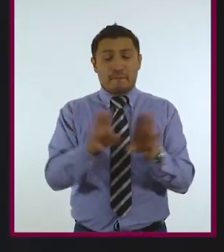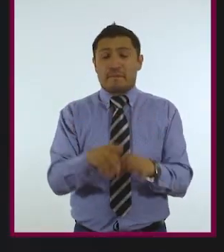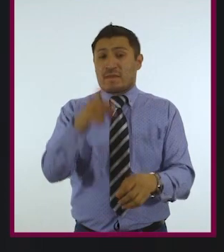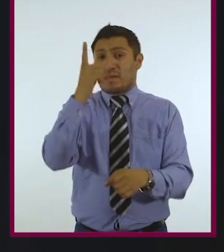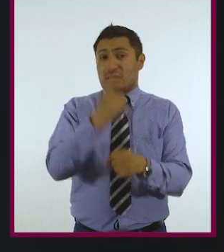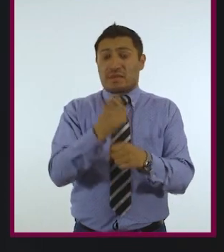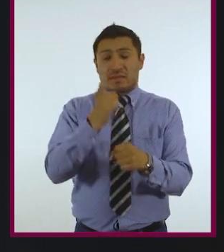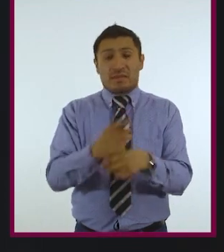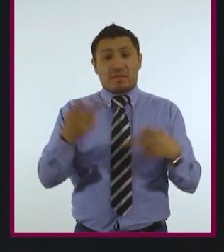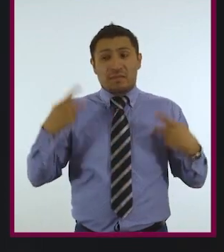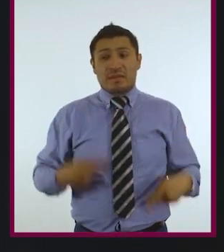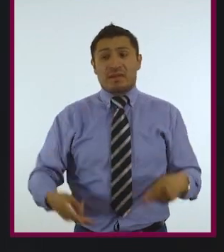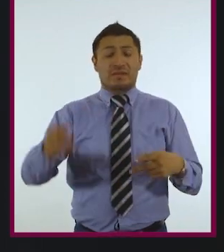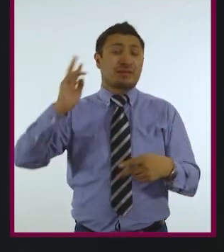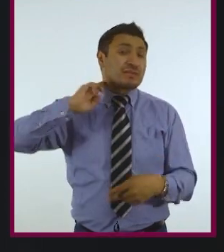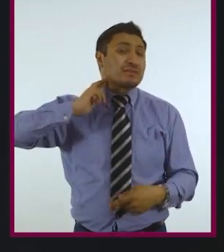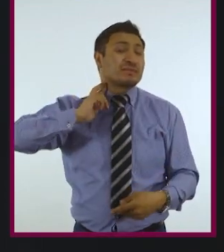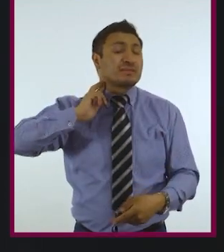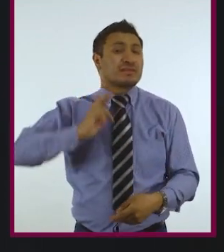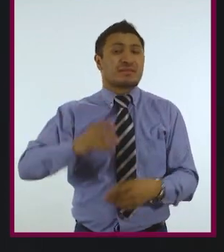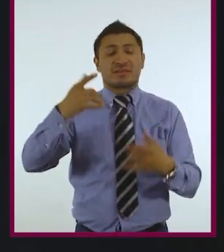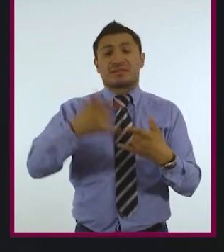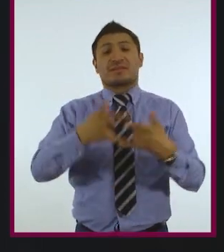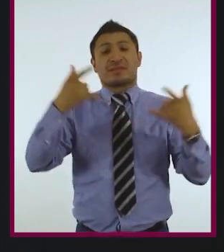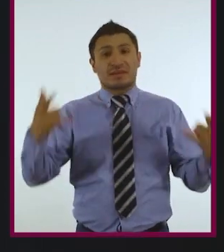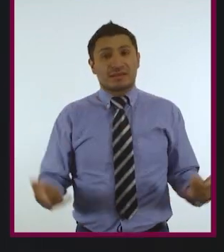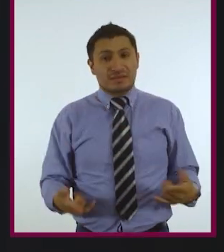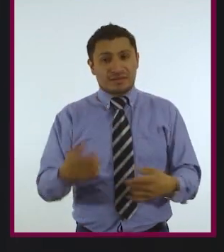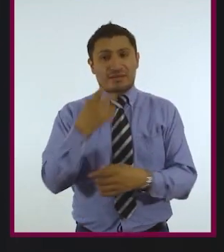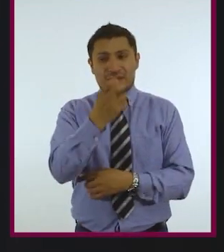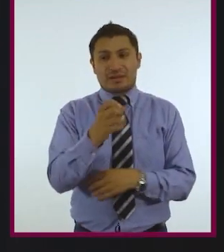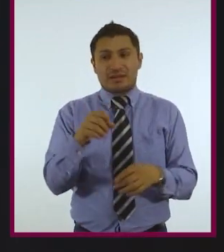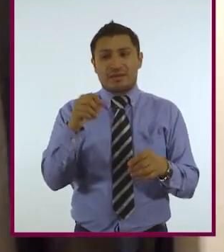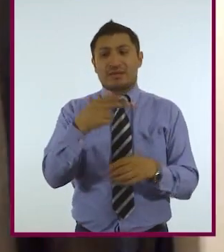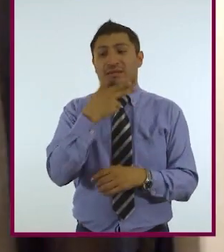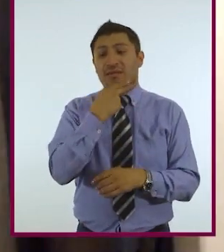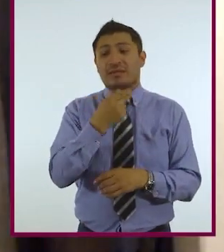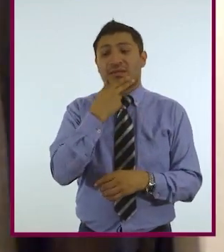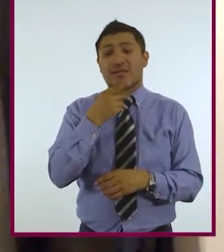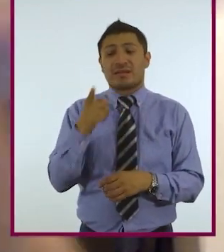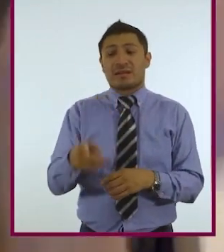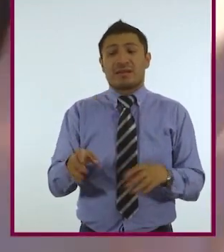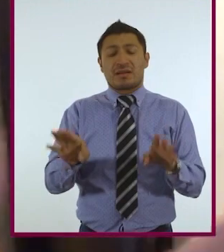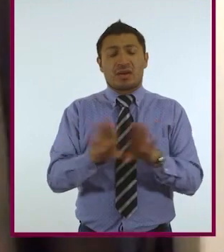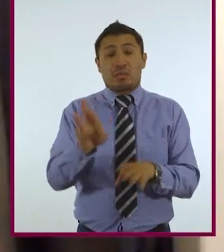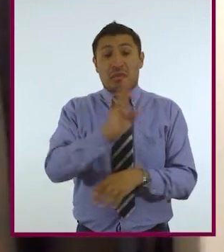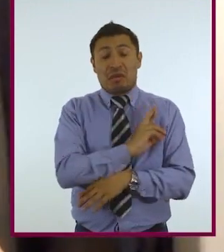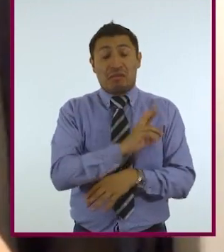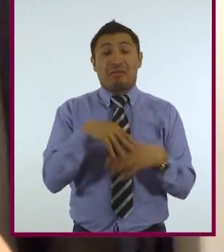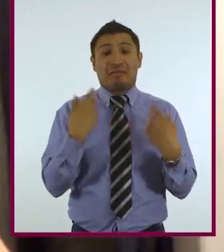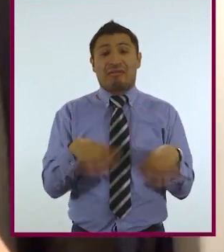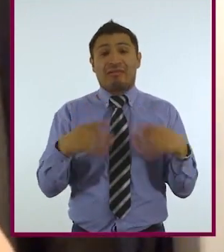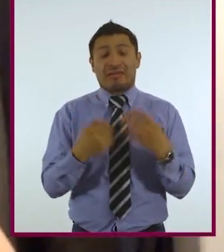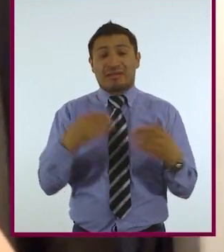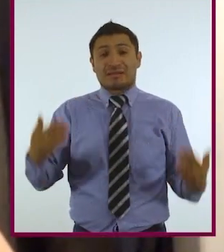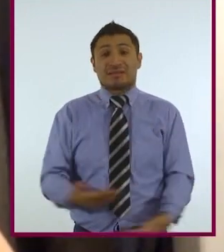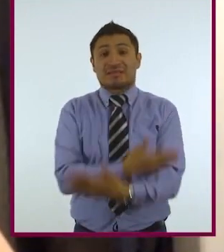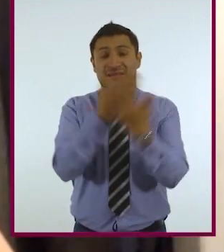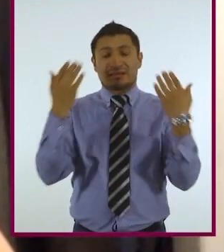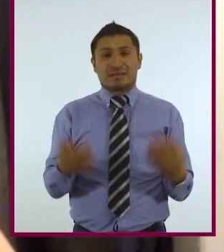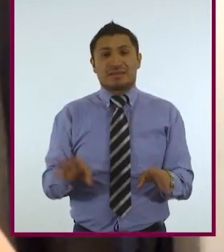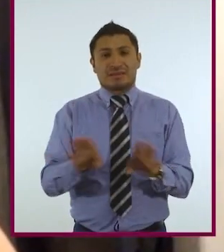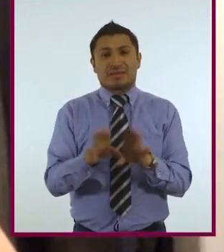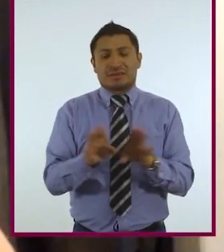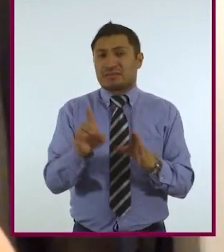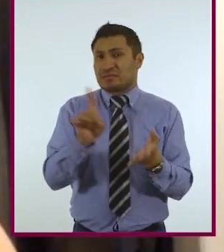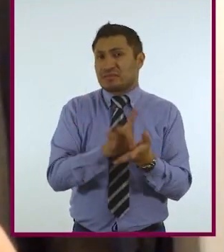primeras personas cyborg de la historia. El caso de Neil Harbison es muy peculiar. Nacido con una